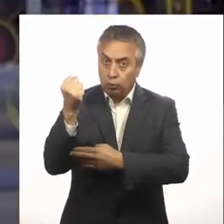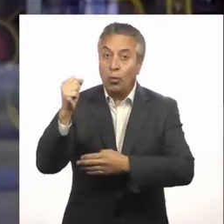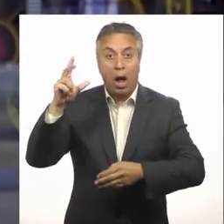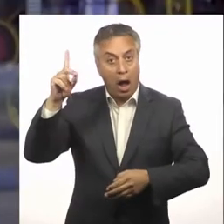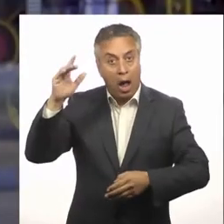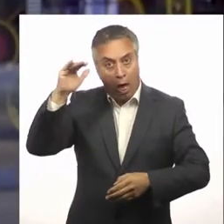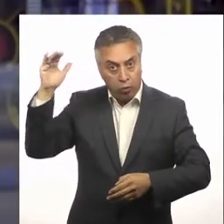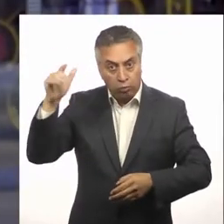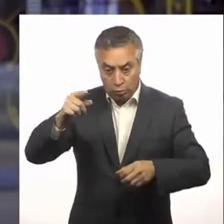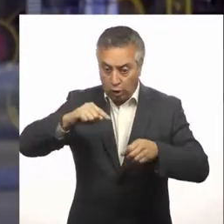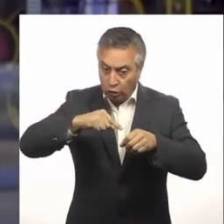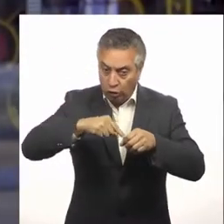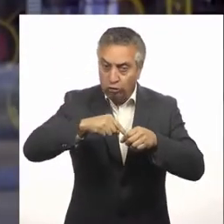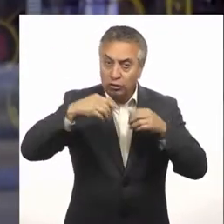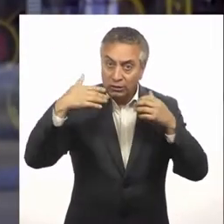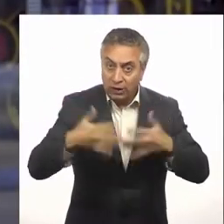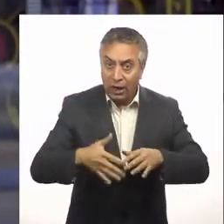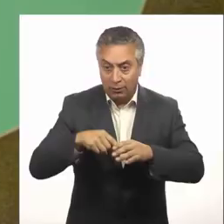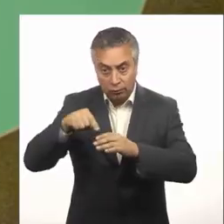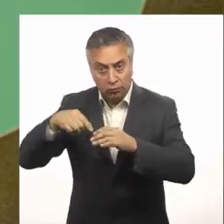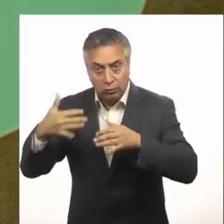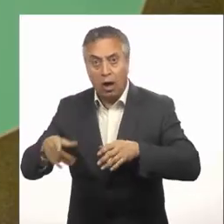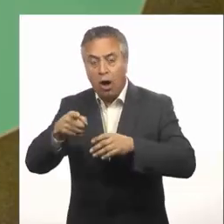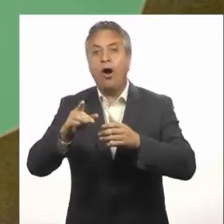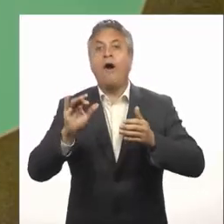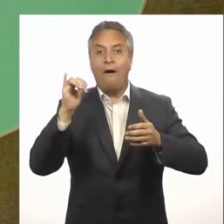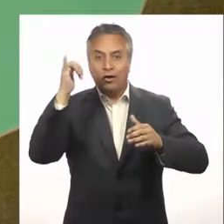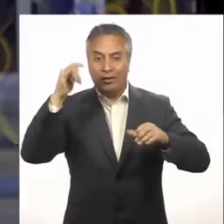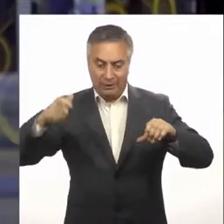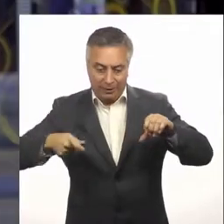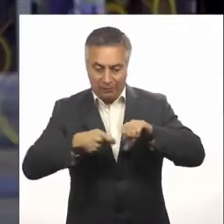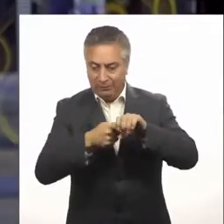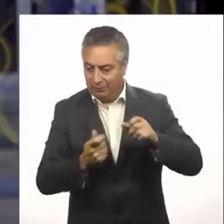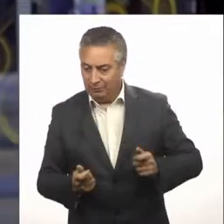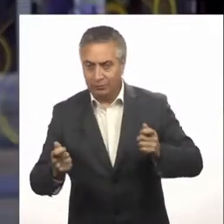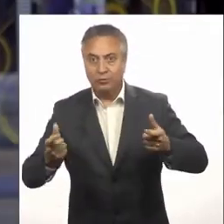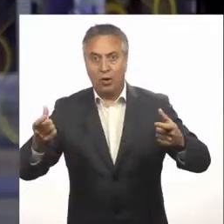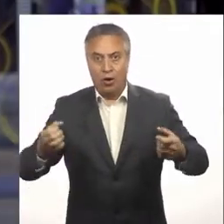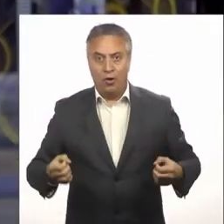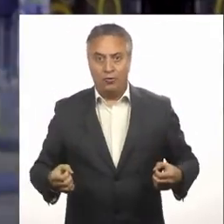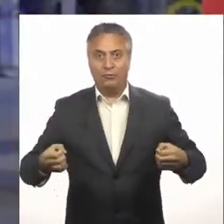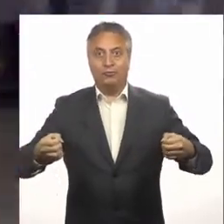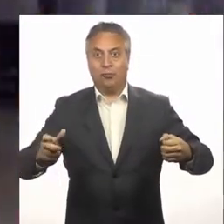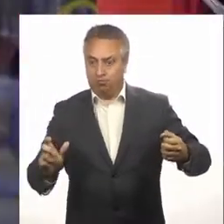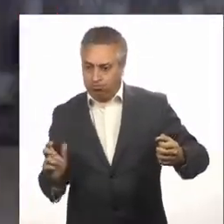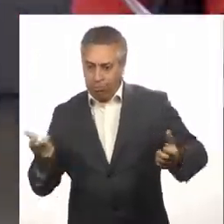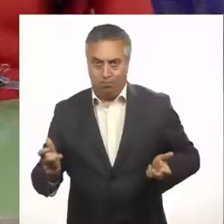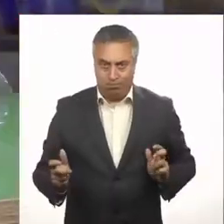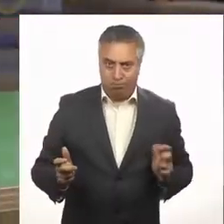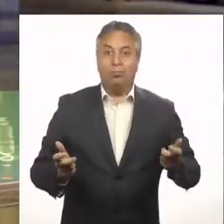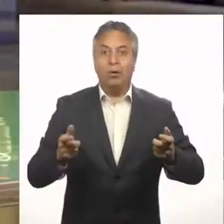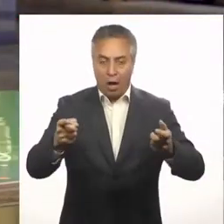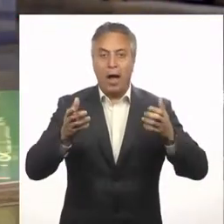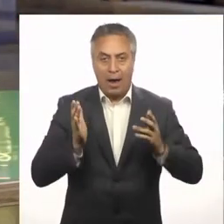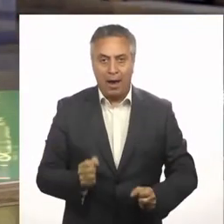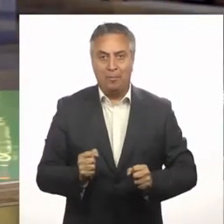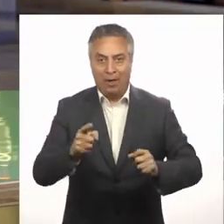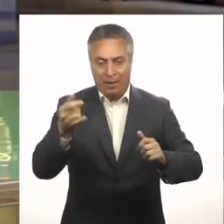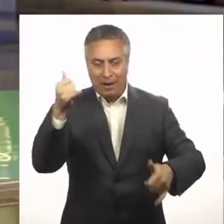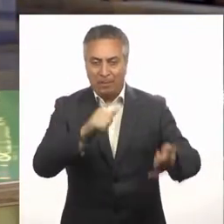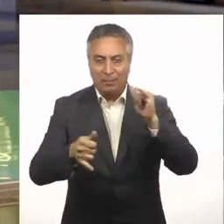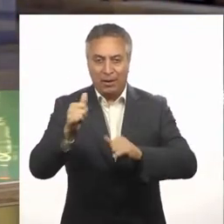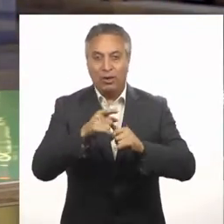orificio, lo pones en la botella y conectas las mangueras para comenzar a experimentar. Una vez